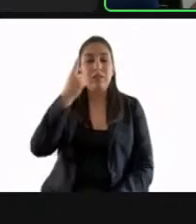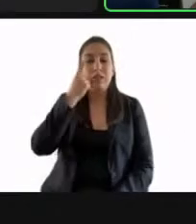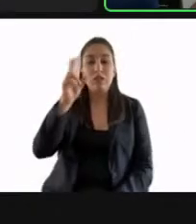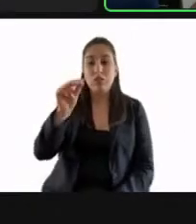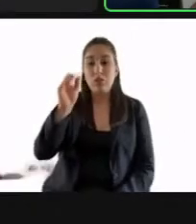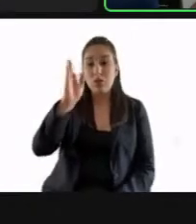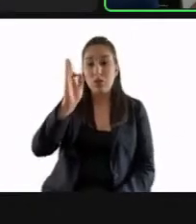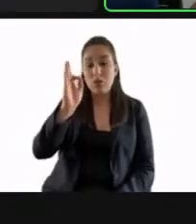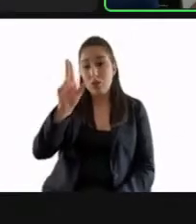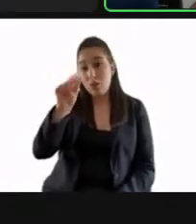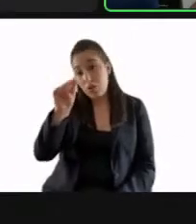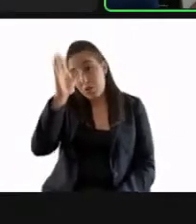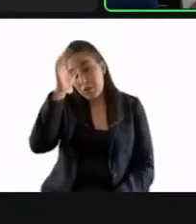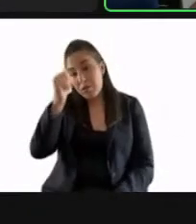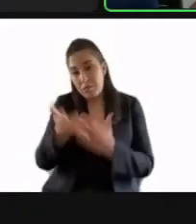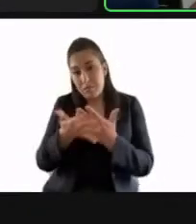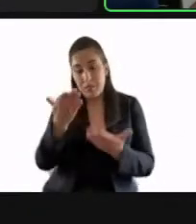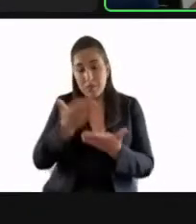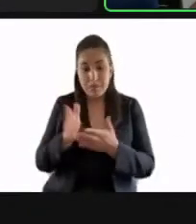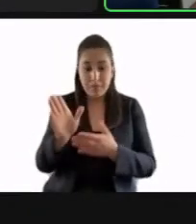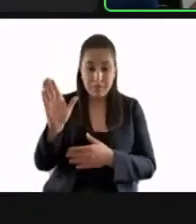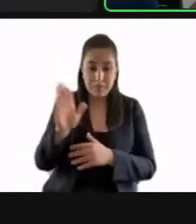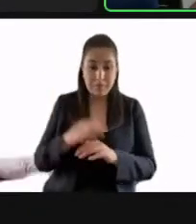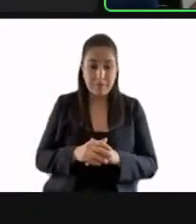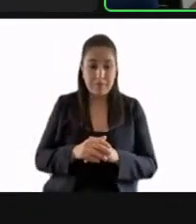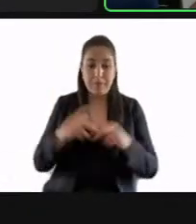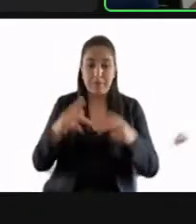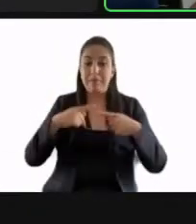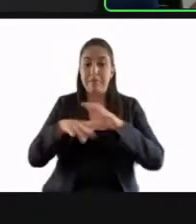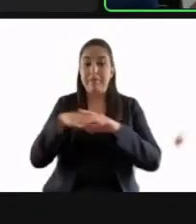levantando la mano. ¿Alguna abstención?